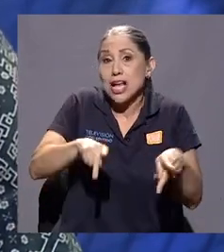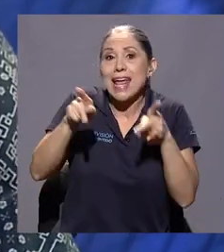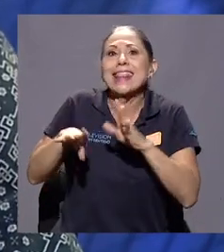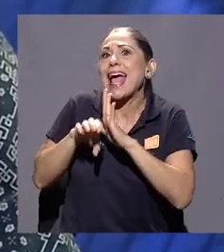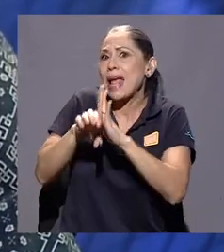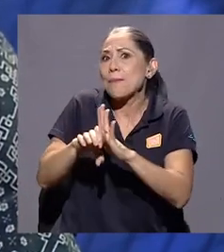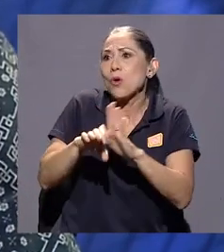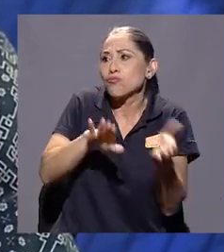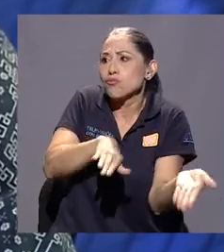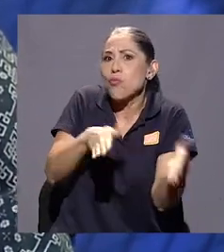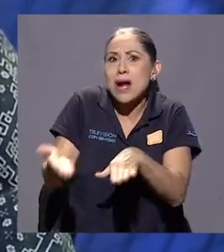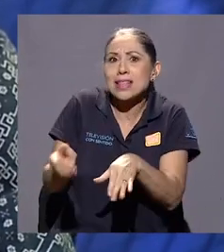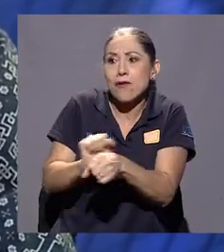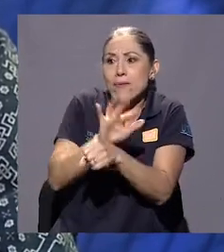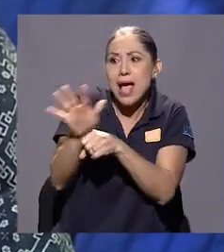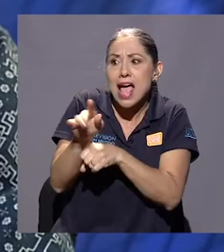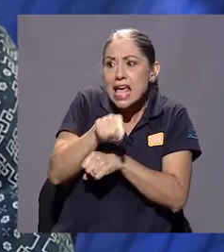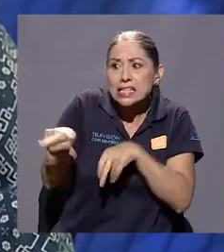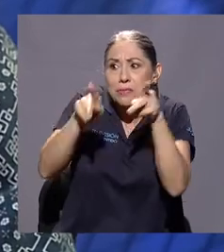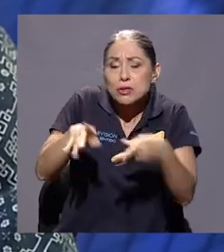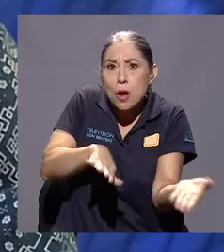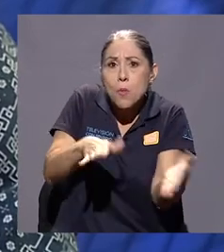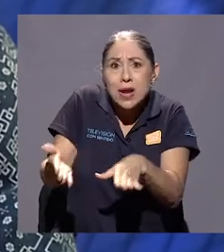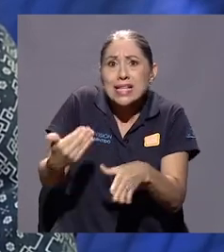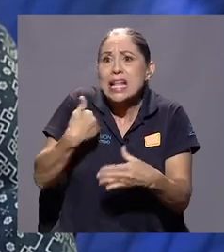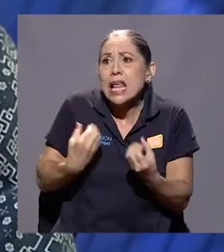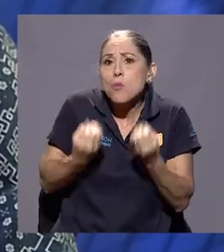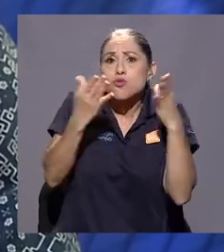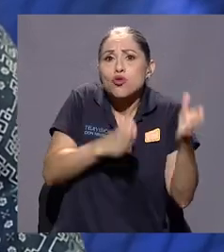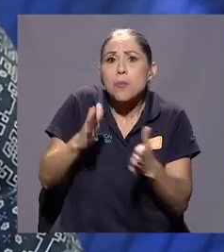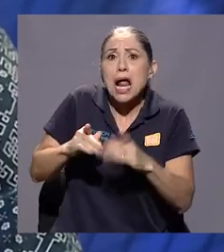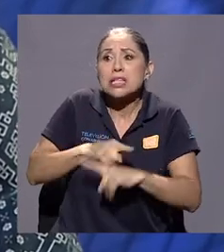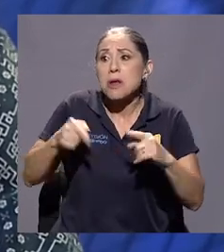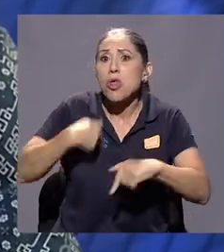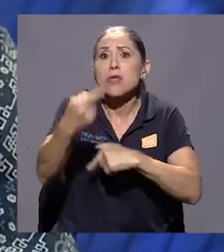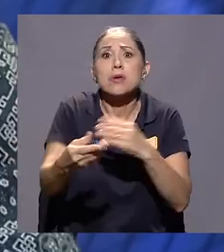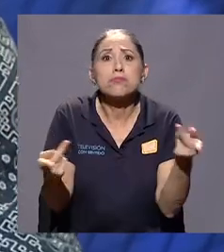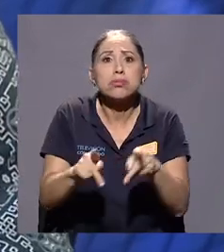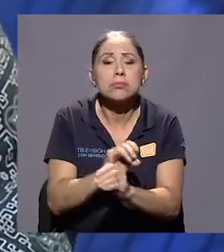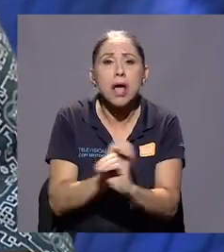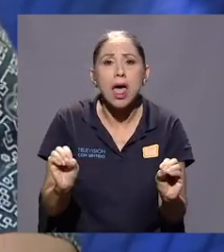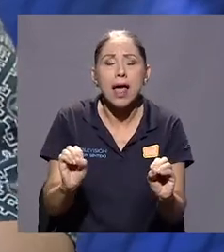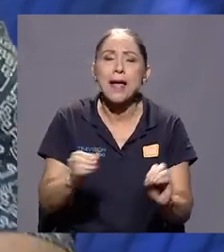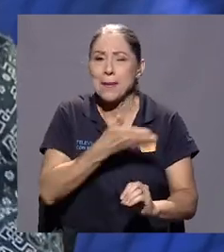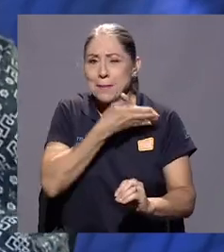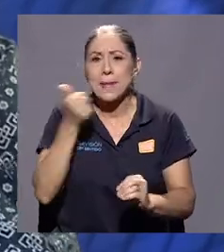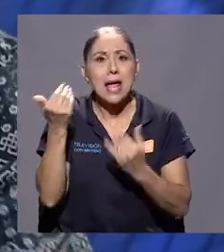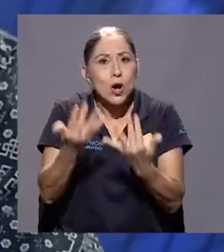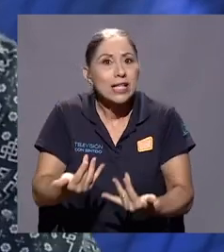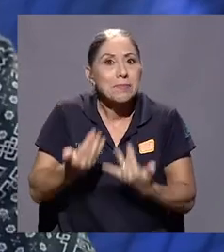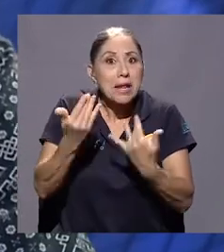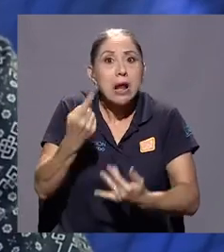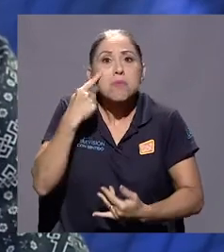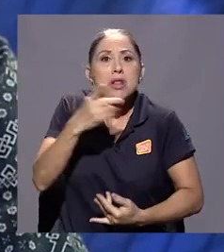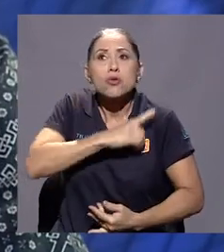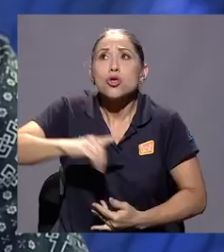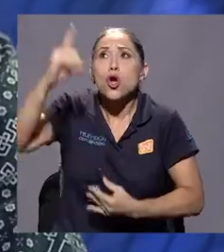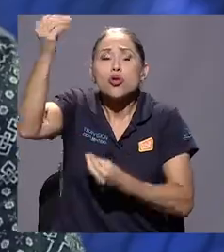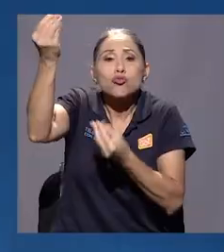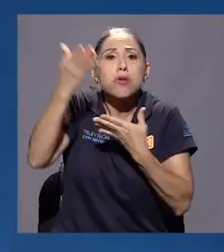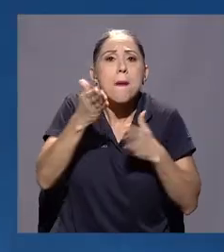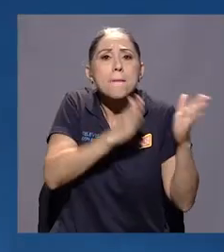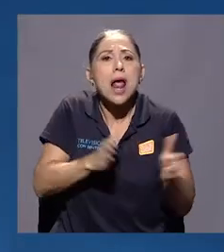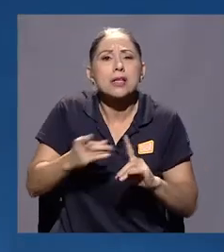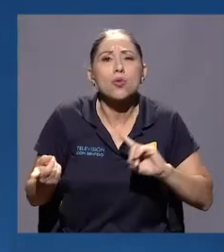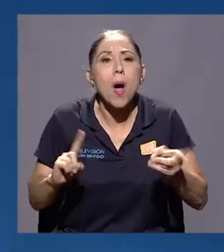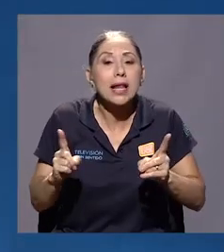de la pandemia, tenía miles de planes pero no se hace nada, entonces a veces hay que mejor esperar qué planes tiene Dios sobre la vida de uno